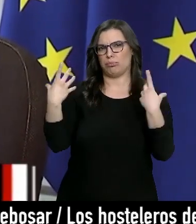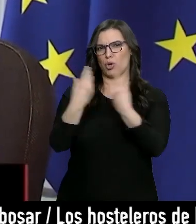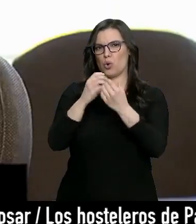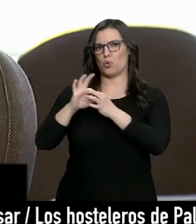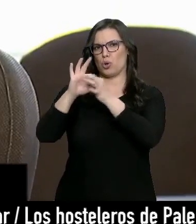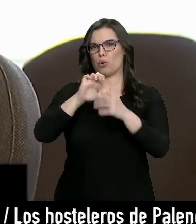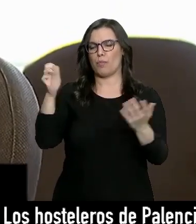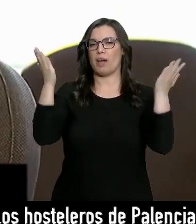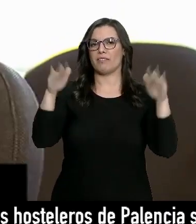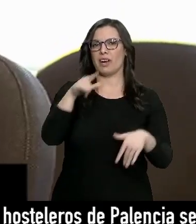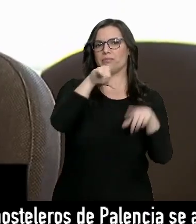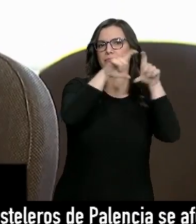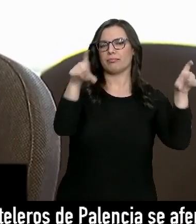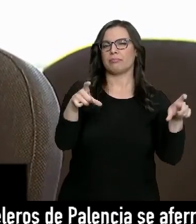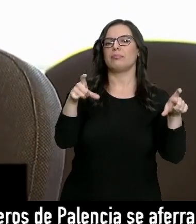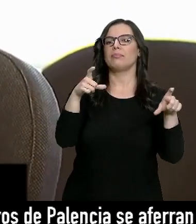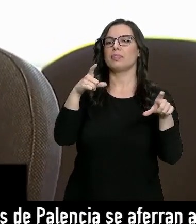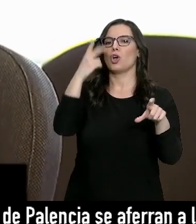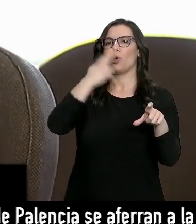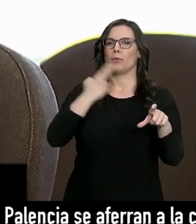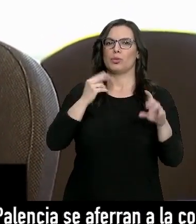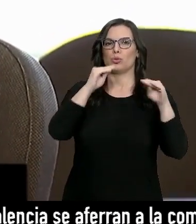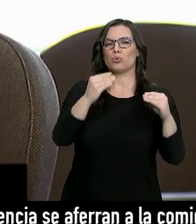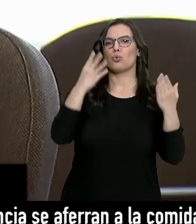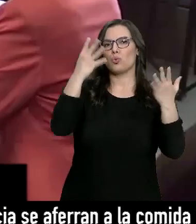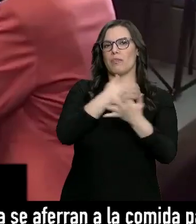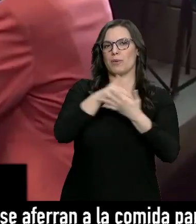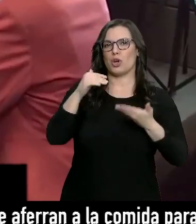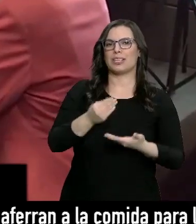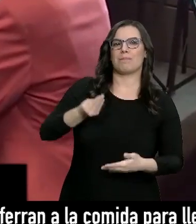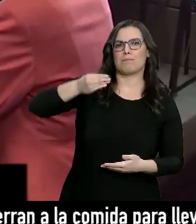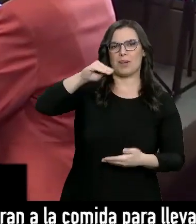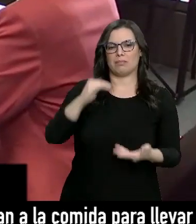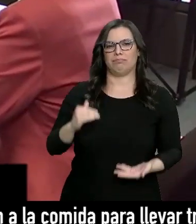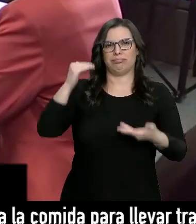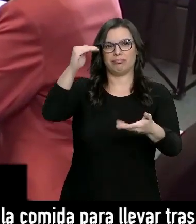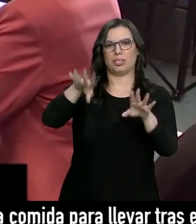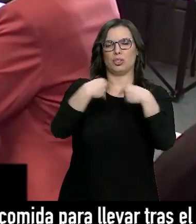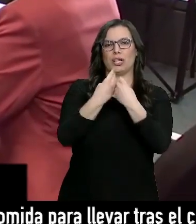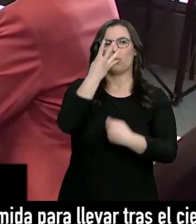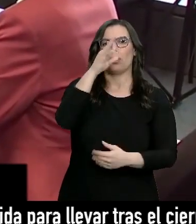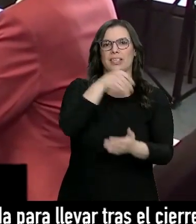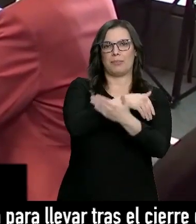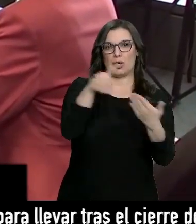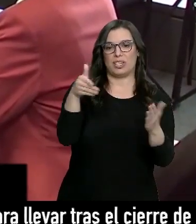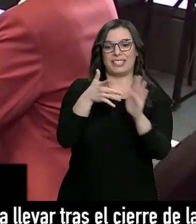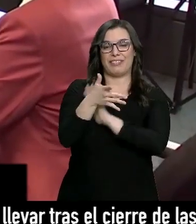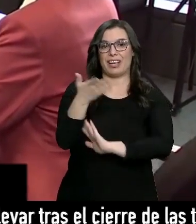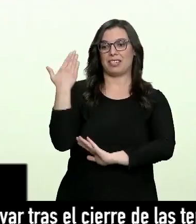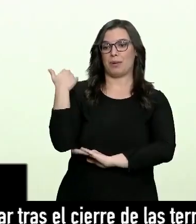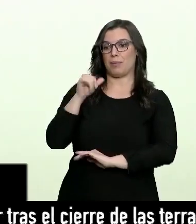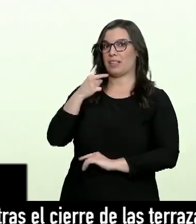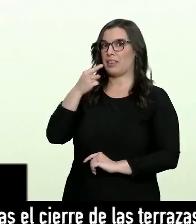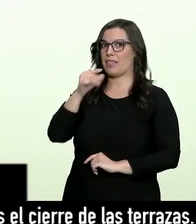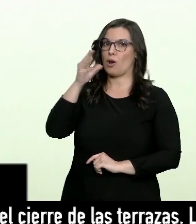9 millones de vacunas más hasta llegar a las 40 millones. Mejora, por tanto, la oferta que el laboratorio hizo la semana